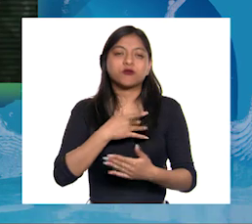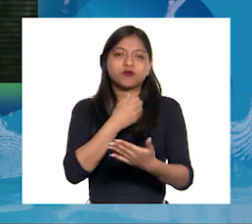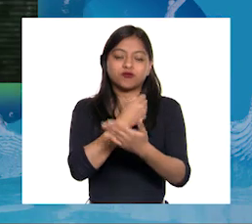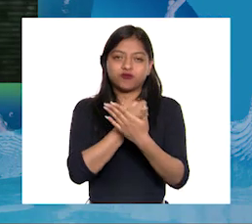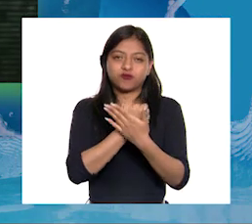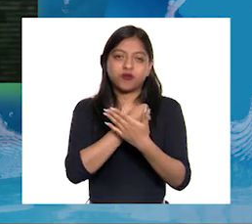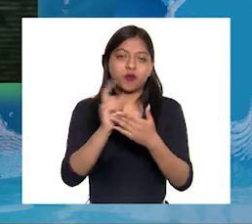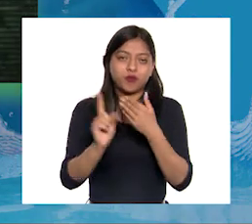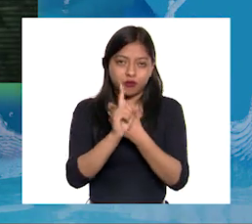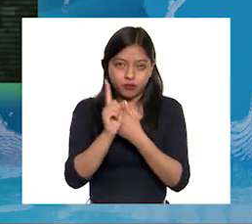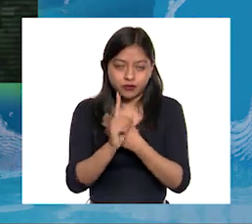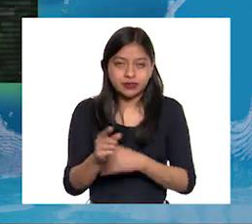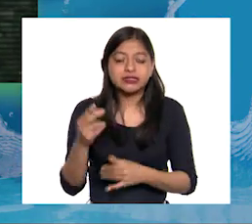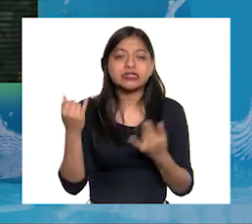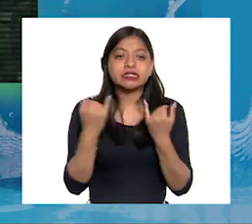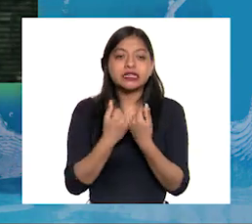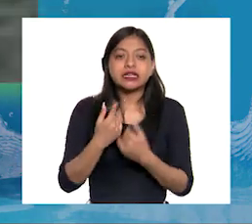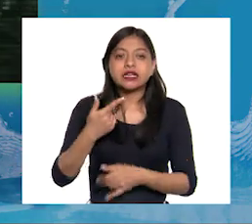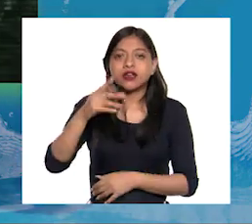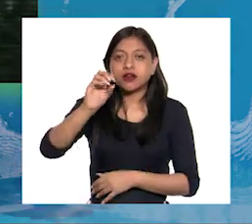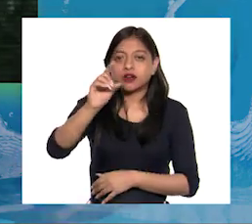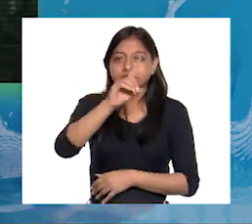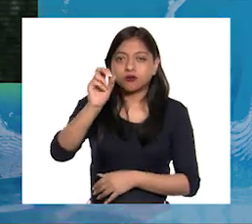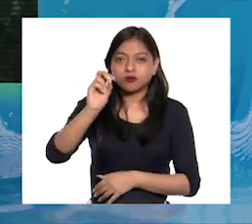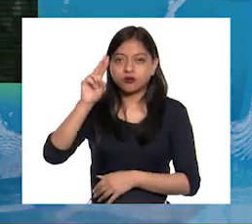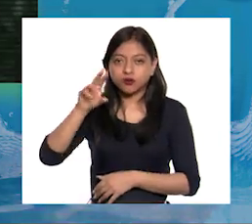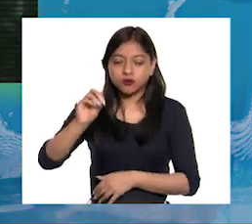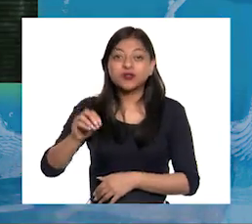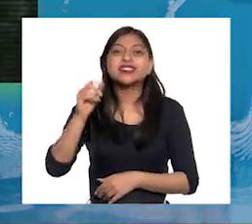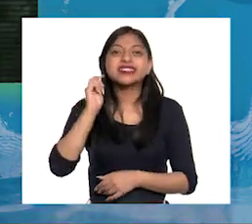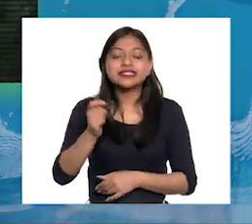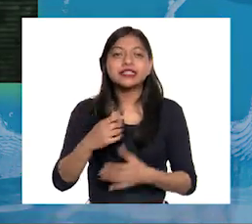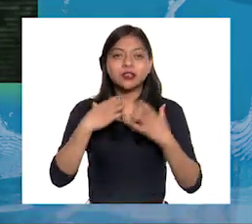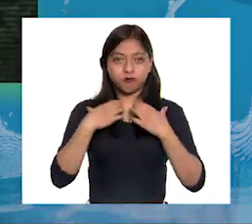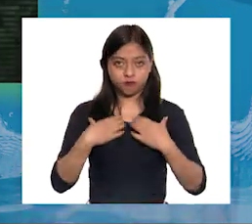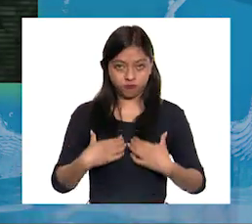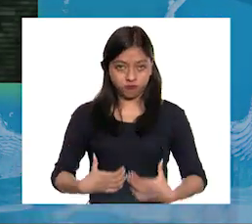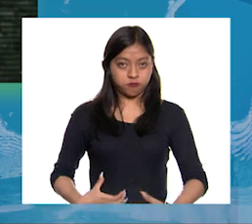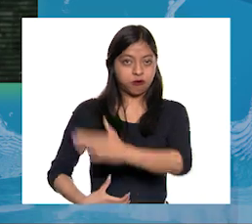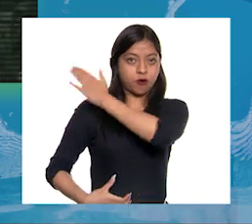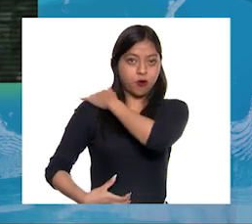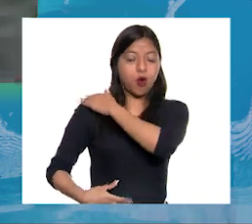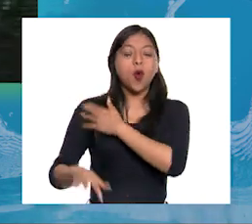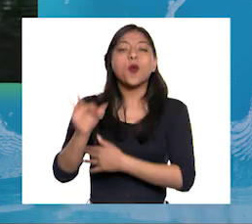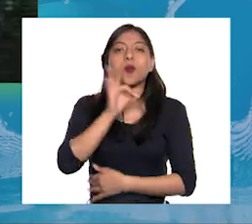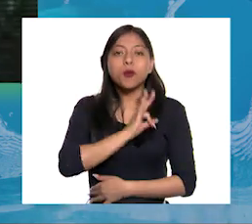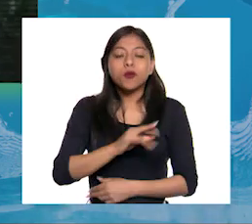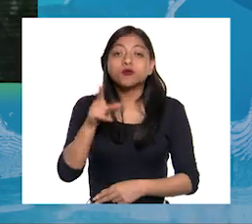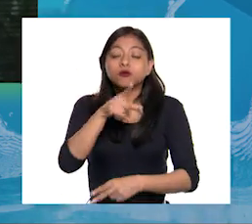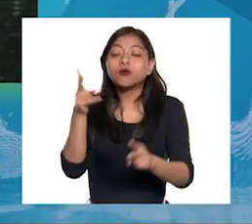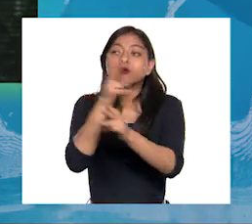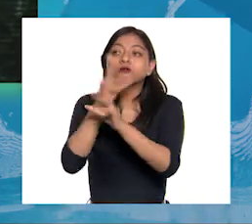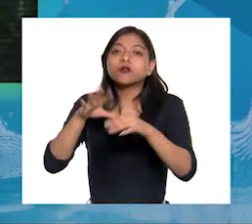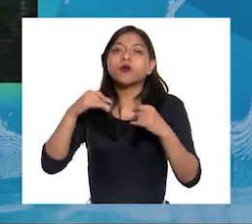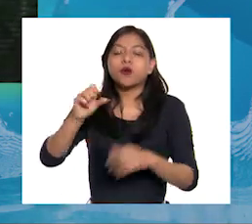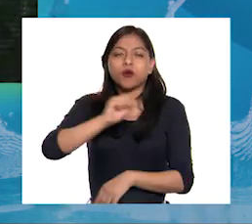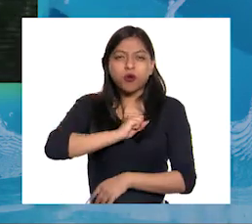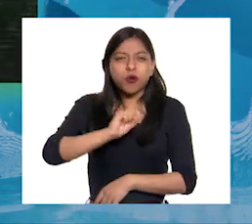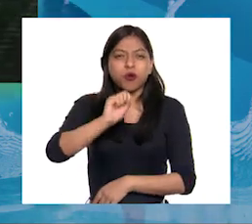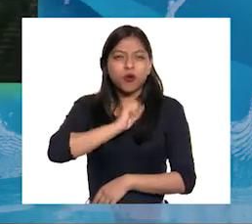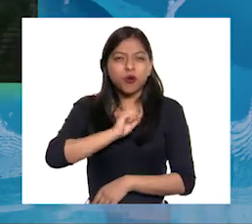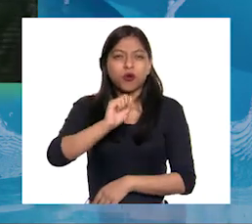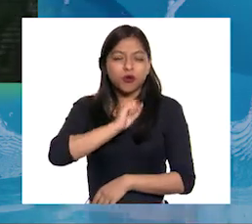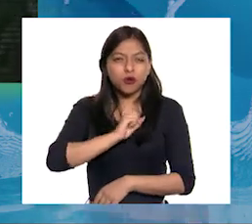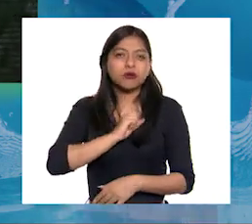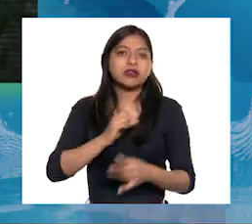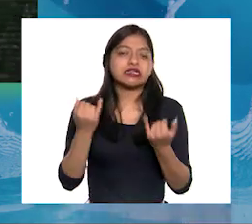contaminante inicia un proceso de inflamación pulmonar Y puede provocar tos, flemas, emfisema e